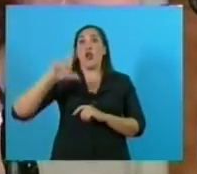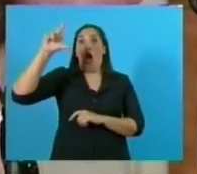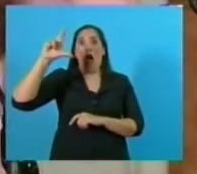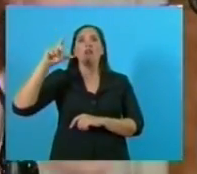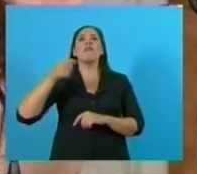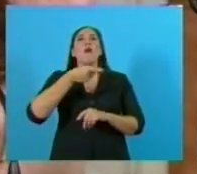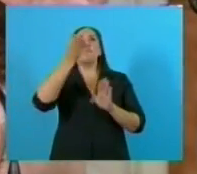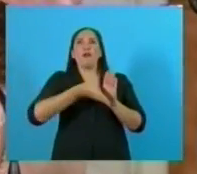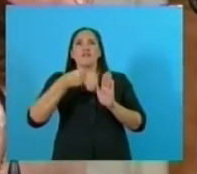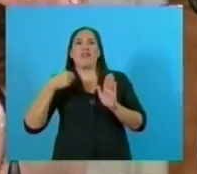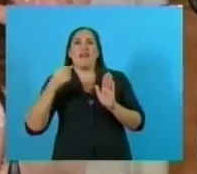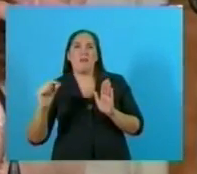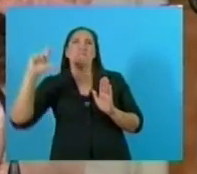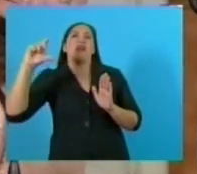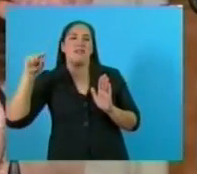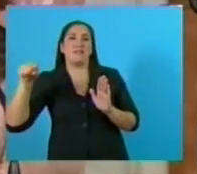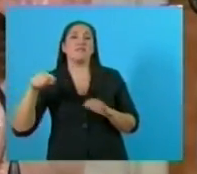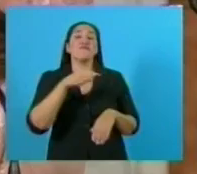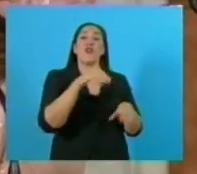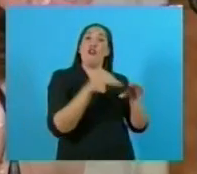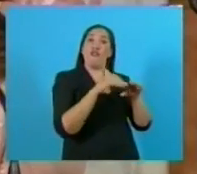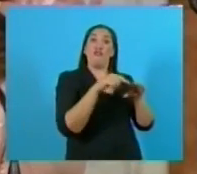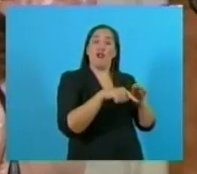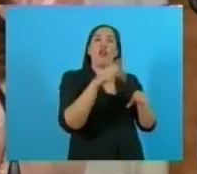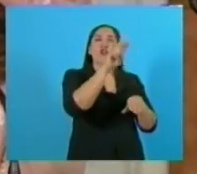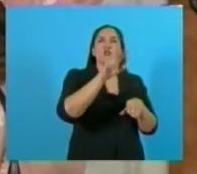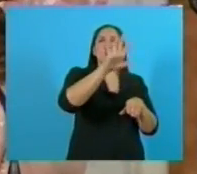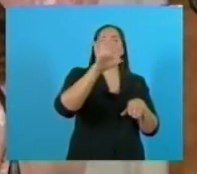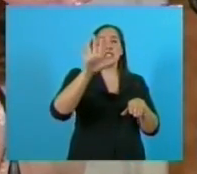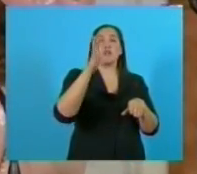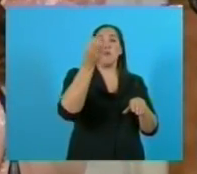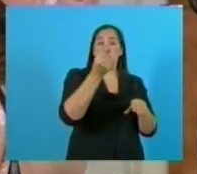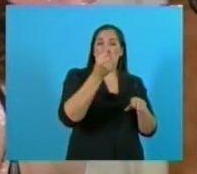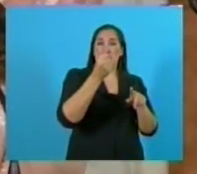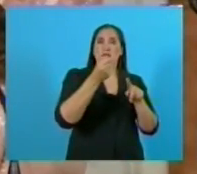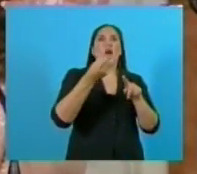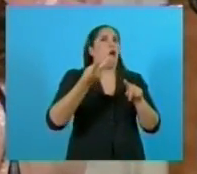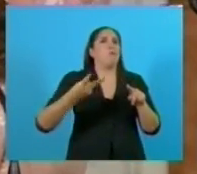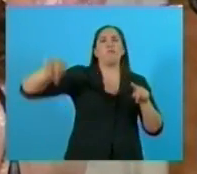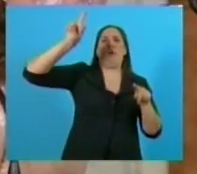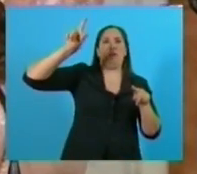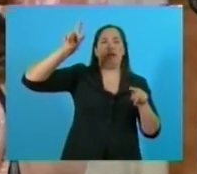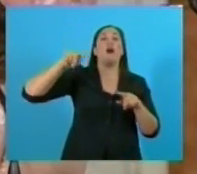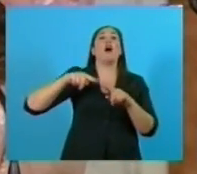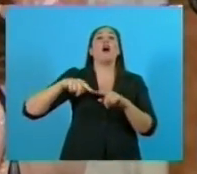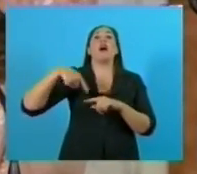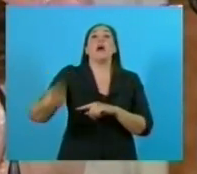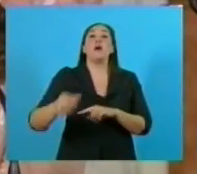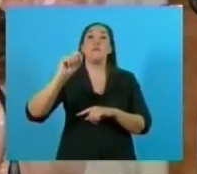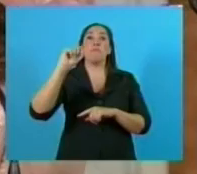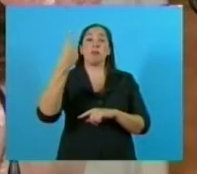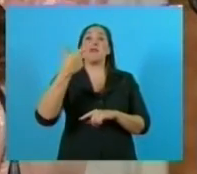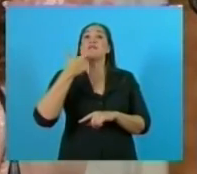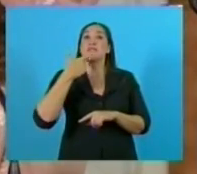Bueno, el FONID que era de 255 pesos fue duplicado, a partir del 1 de